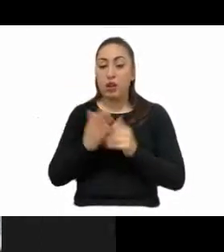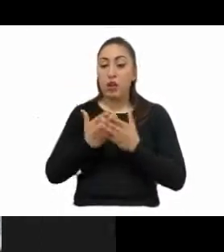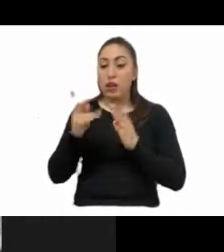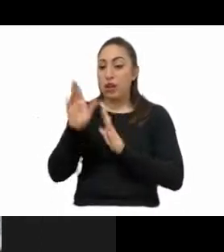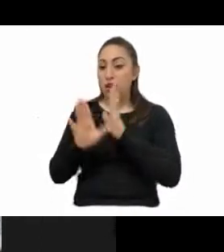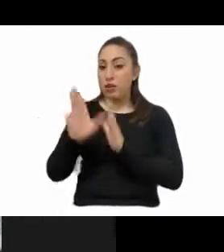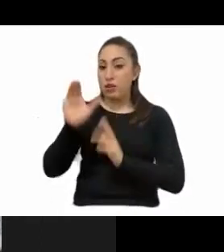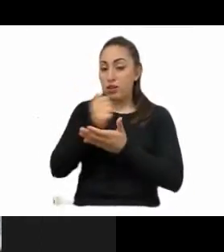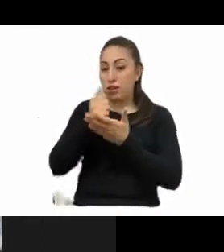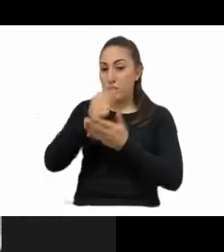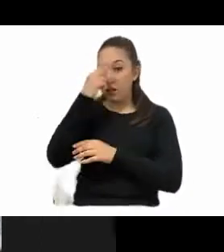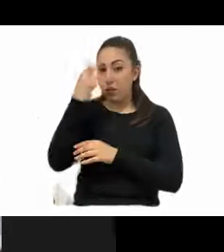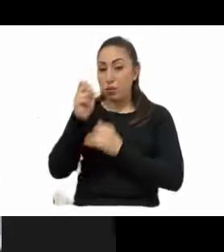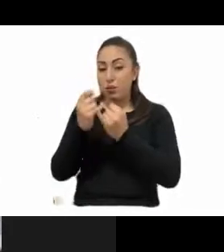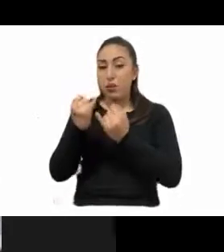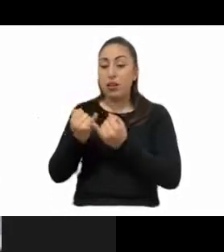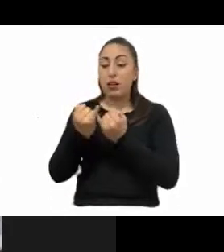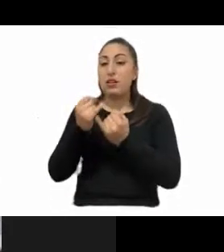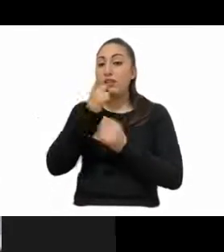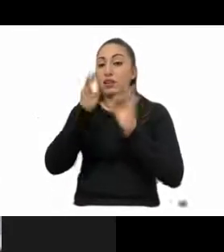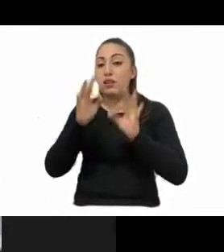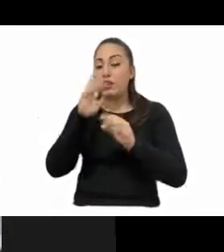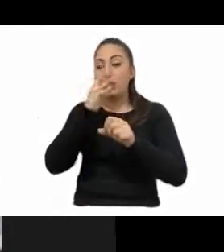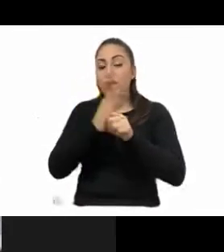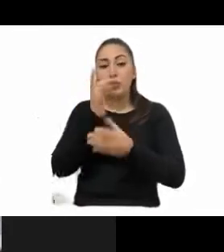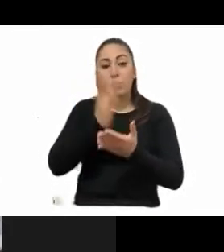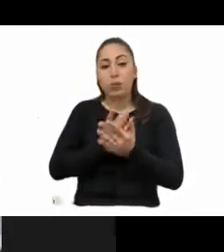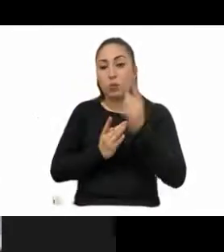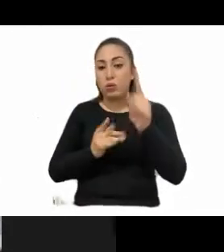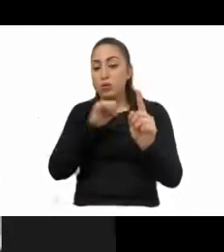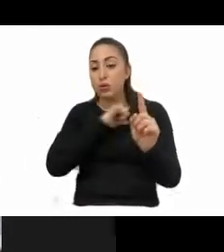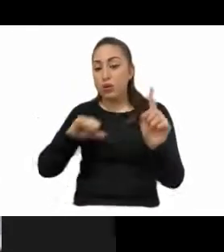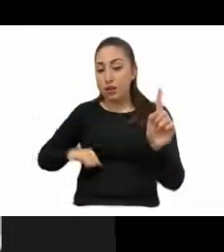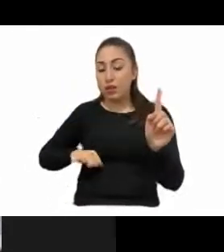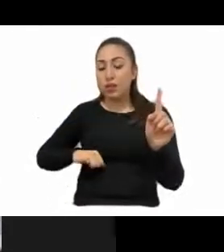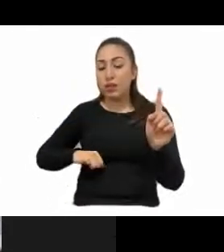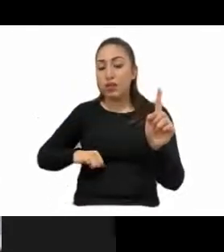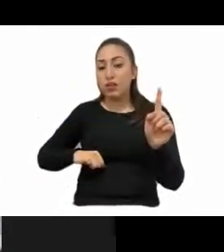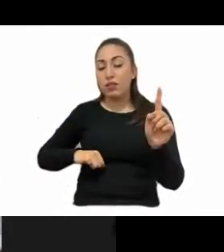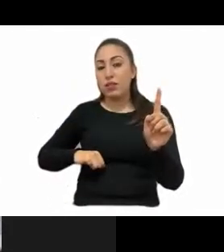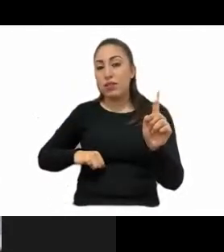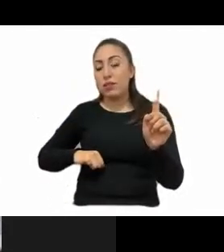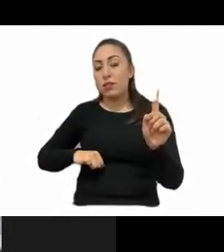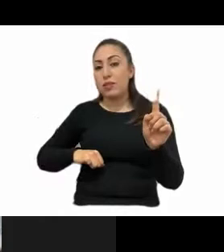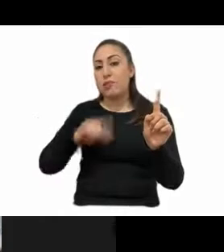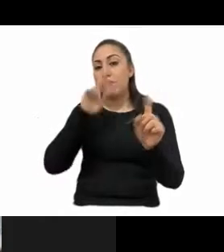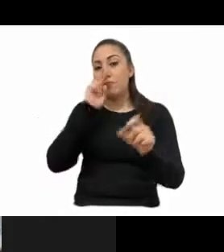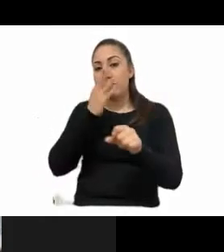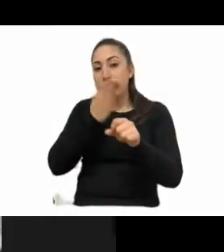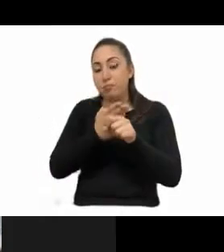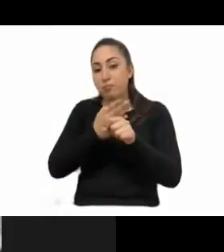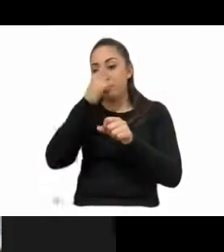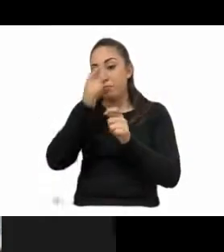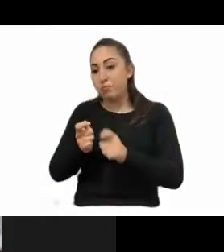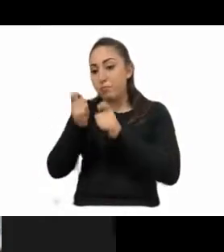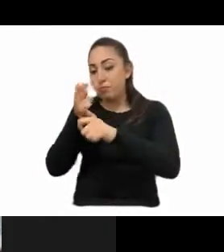ciudad mandata expresamente, que es facultad de las alcaldías, en, pues, digamos, en un momento dado, otorgarlos